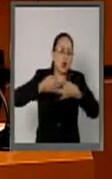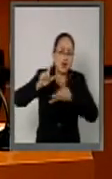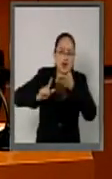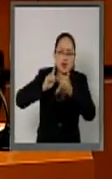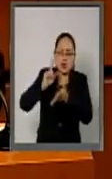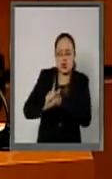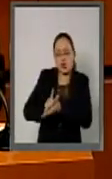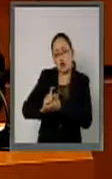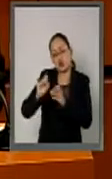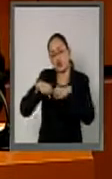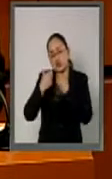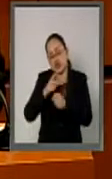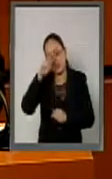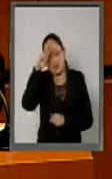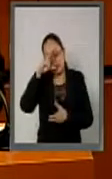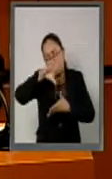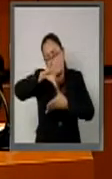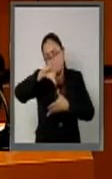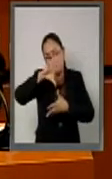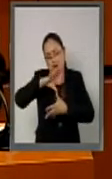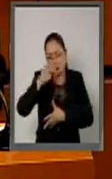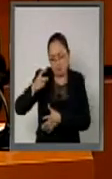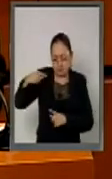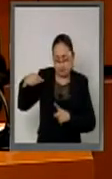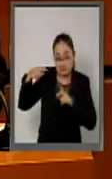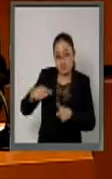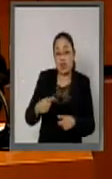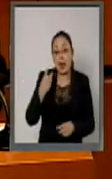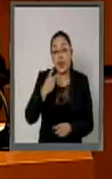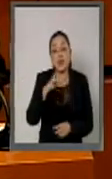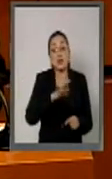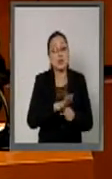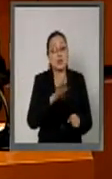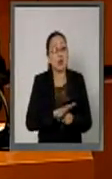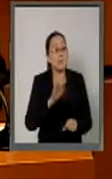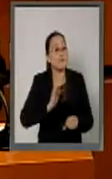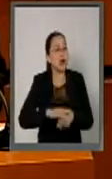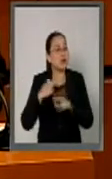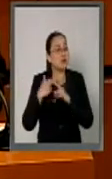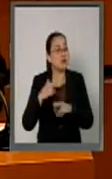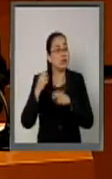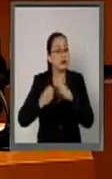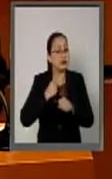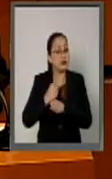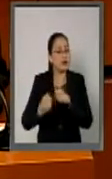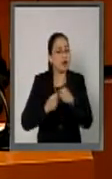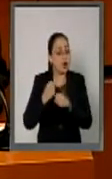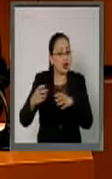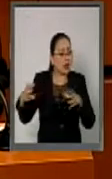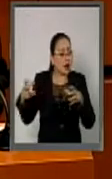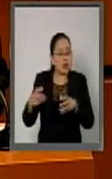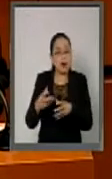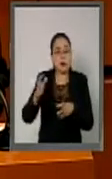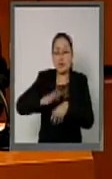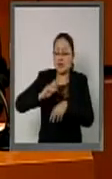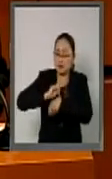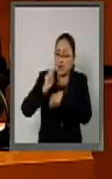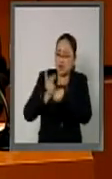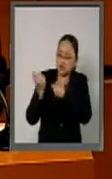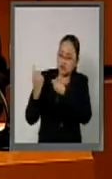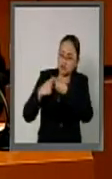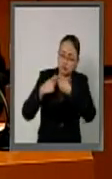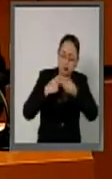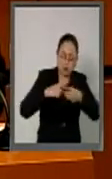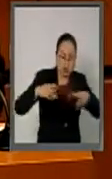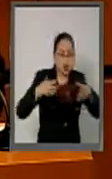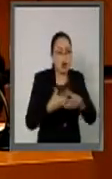Es el organismo regional de más amplia membresía en el hemisferio y destaca por contar con una